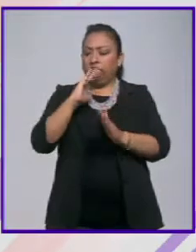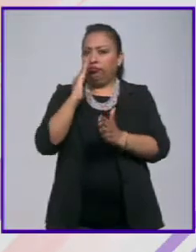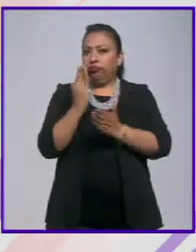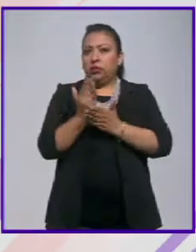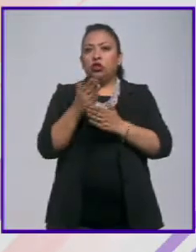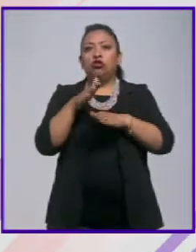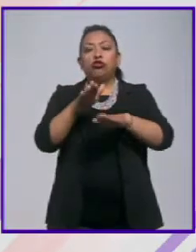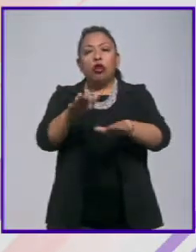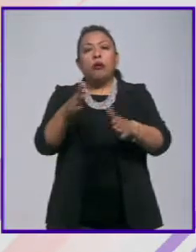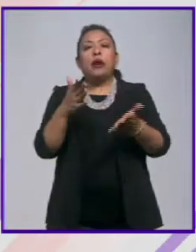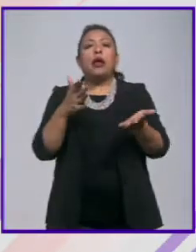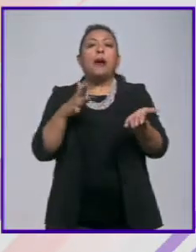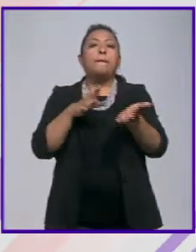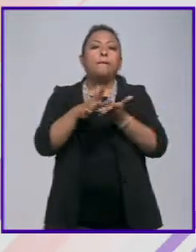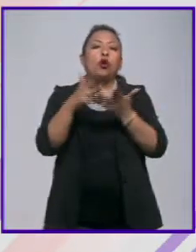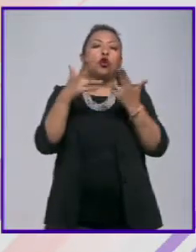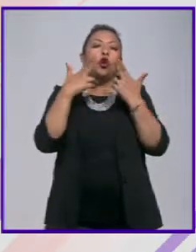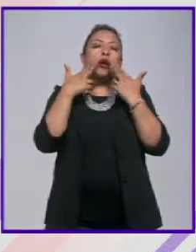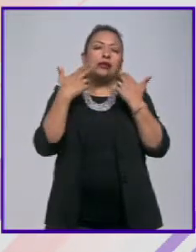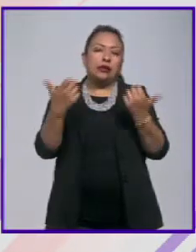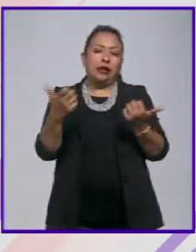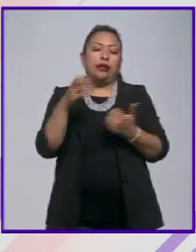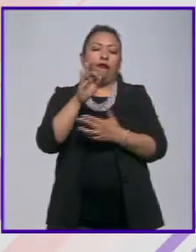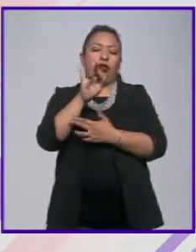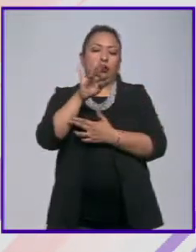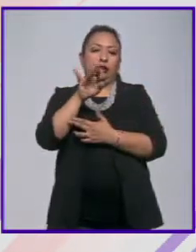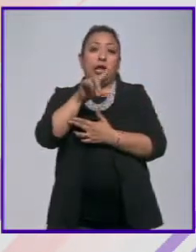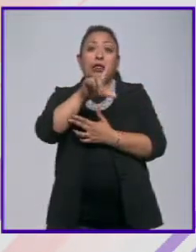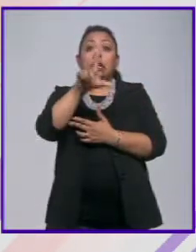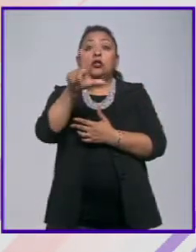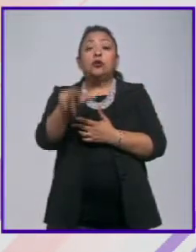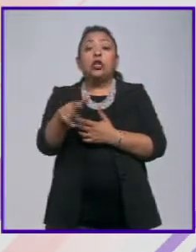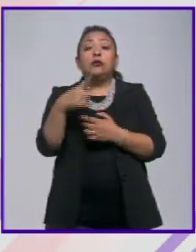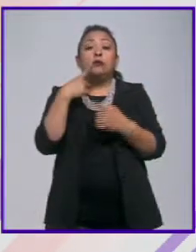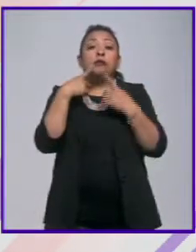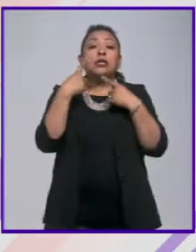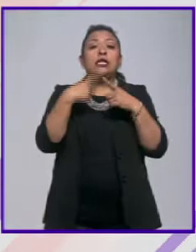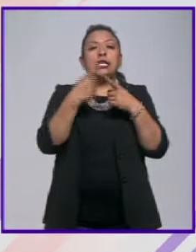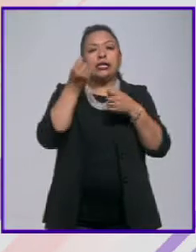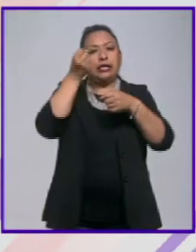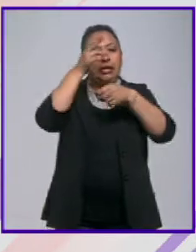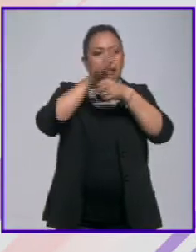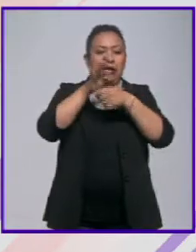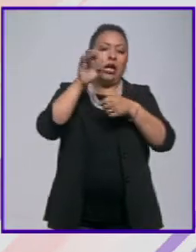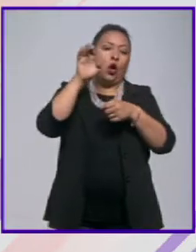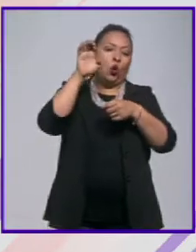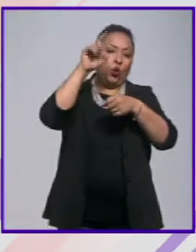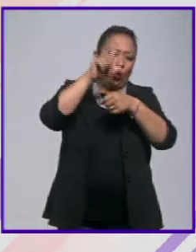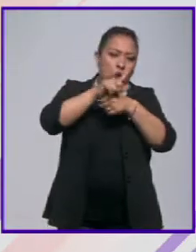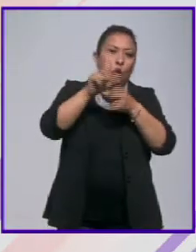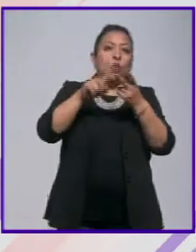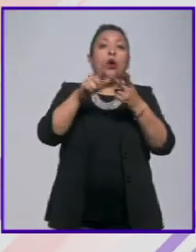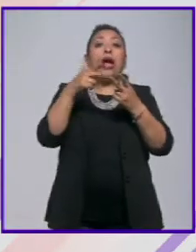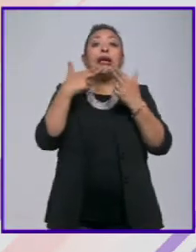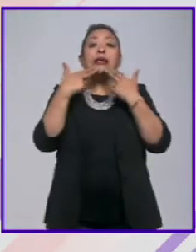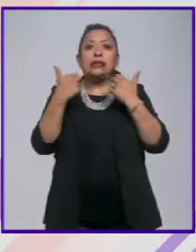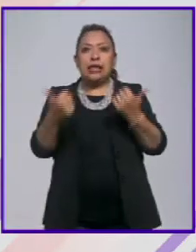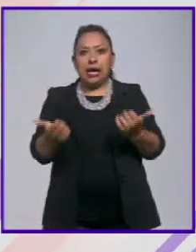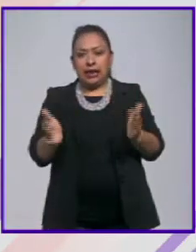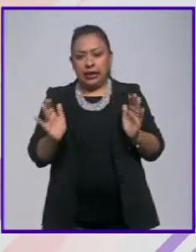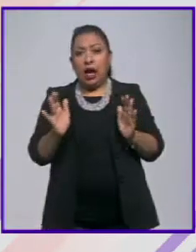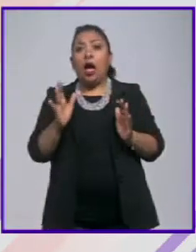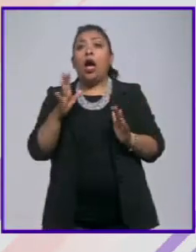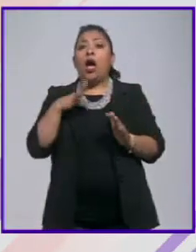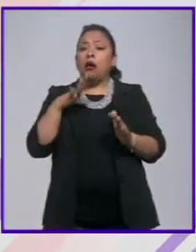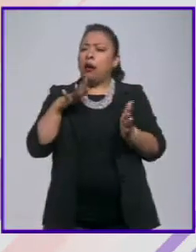en torno a estos estímulos fiscales que después fue comentada por Secretaría de Cultura y por Hacienda que